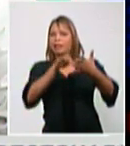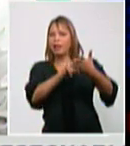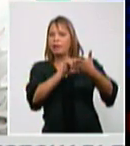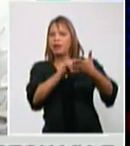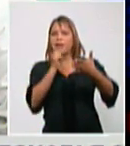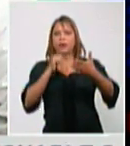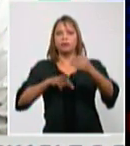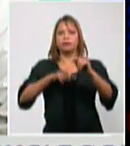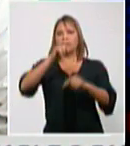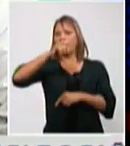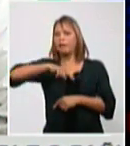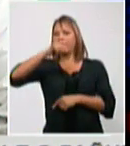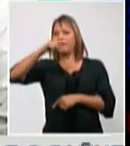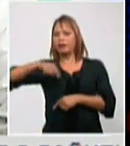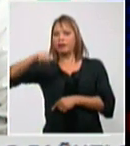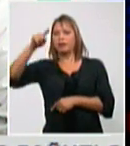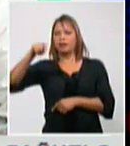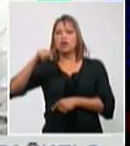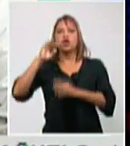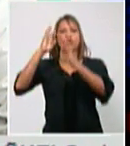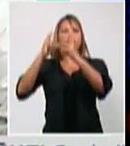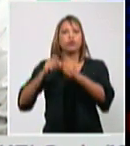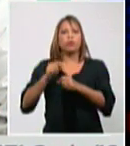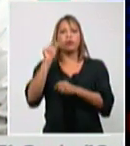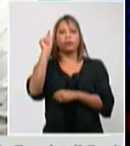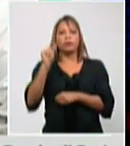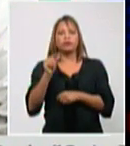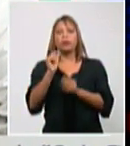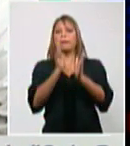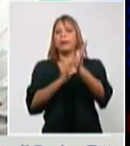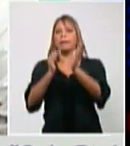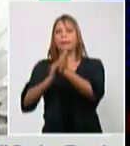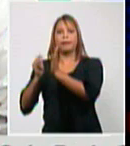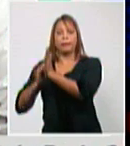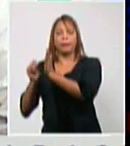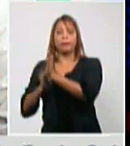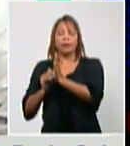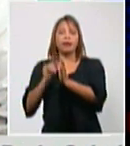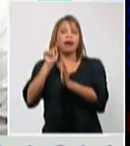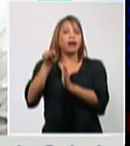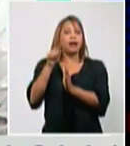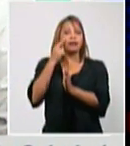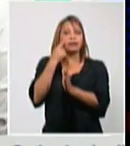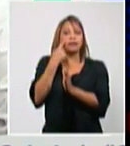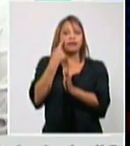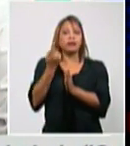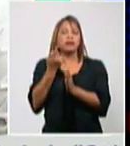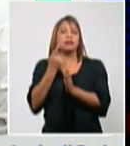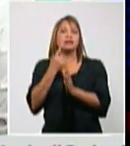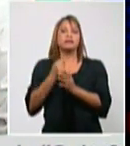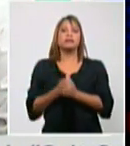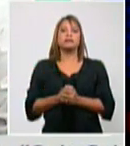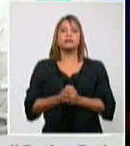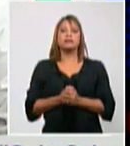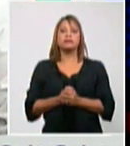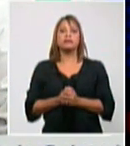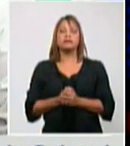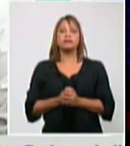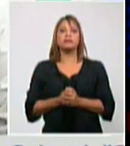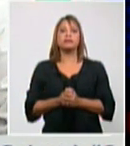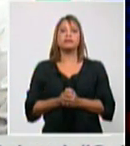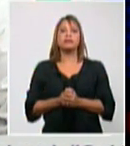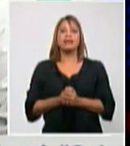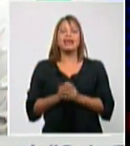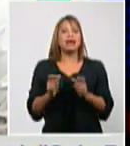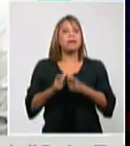casos por meses en nuestro país donde indiscutiblemente se pudiera ver que el mayor